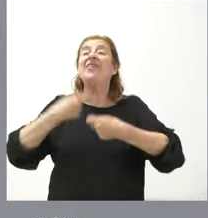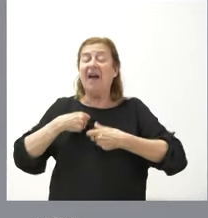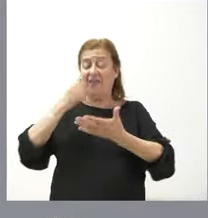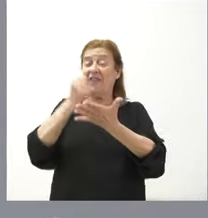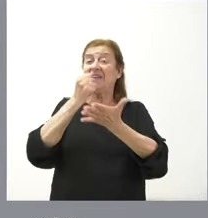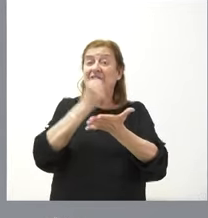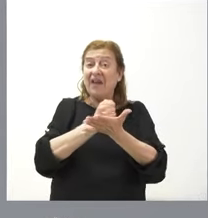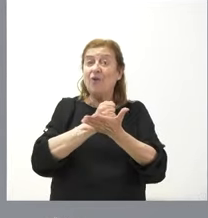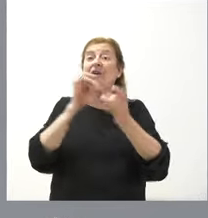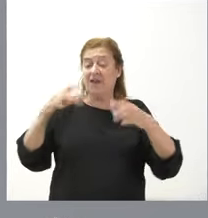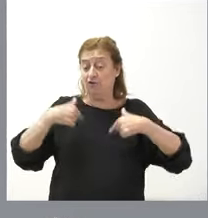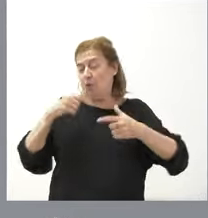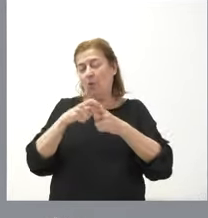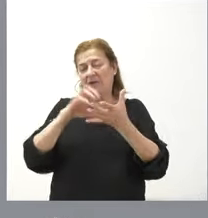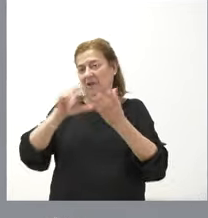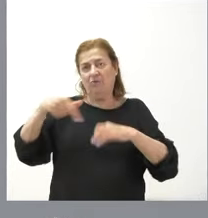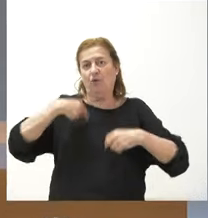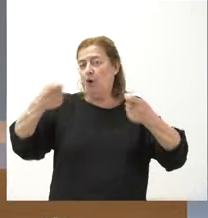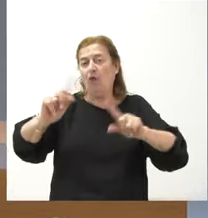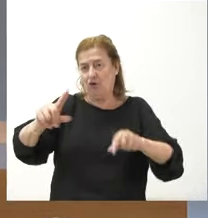seguridad aérea no es la Junta de Castilla y León